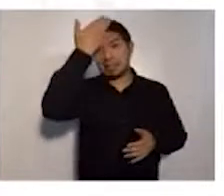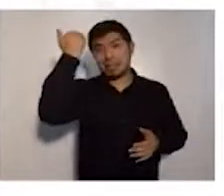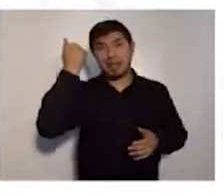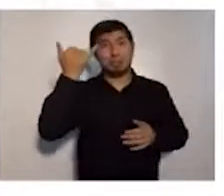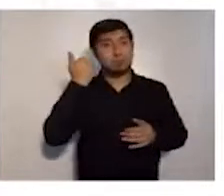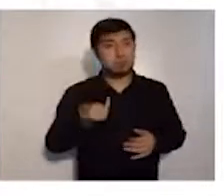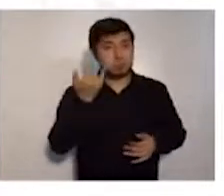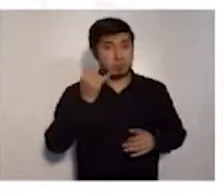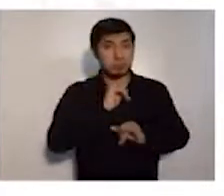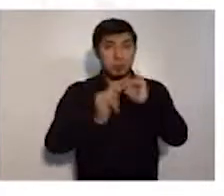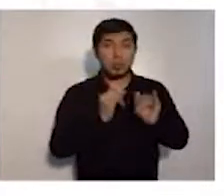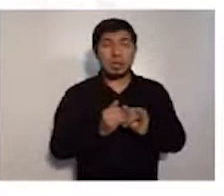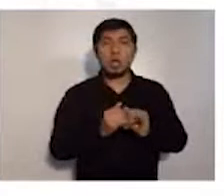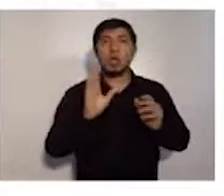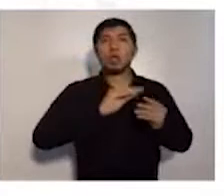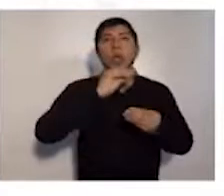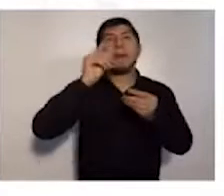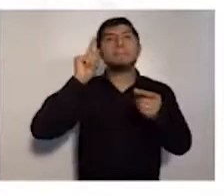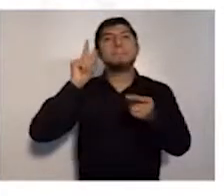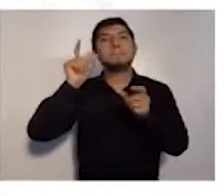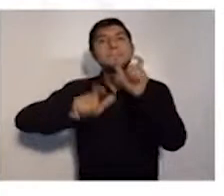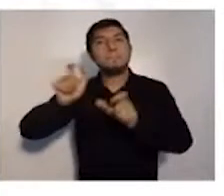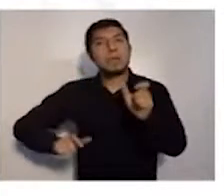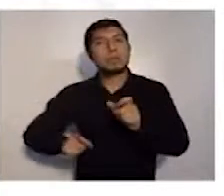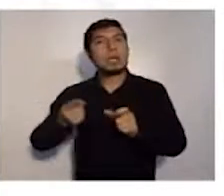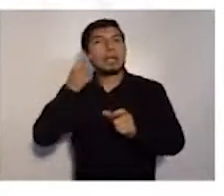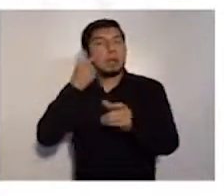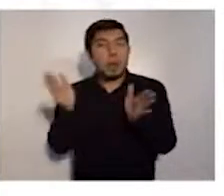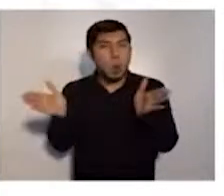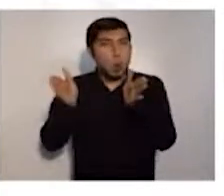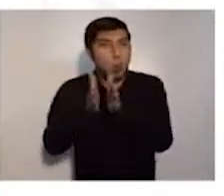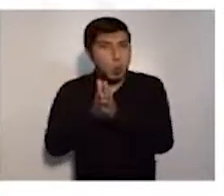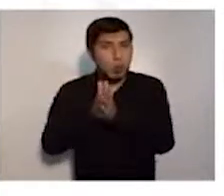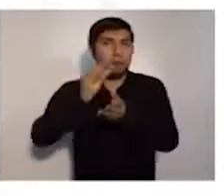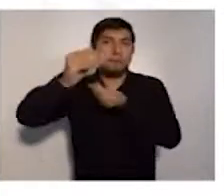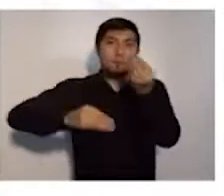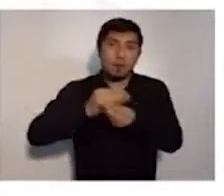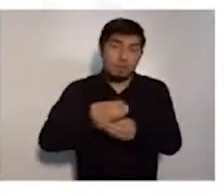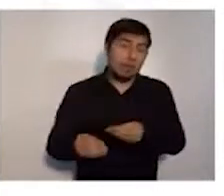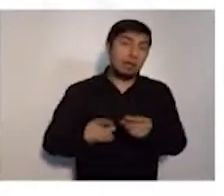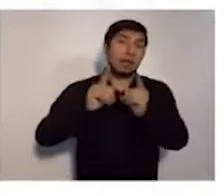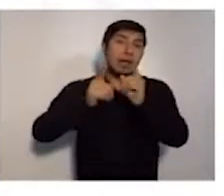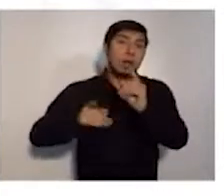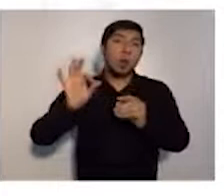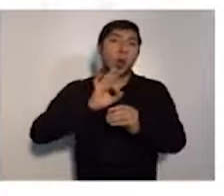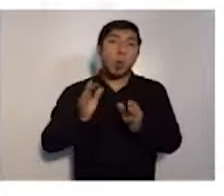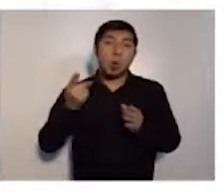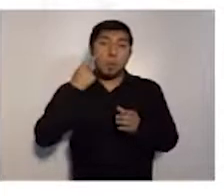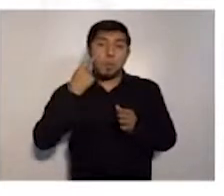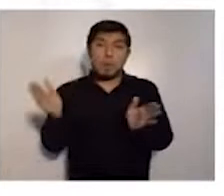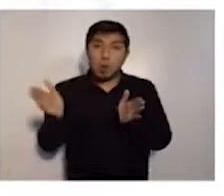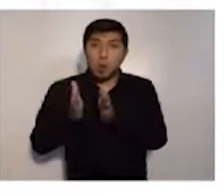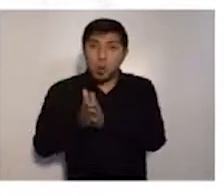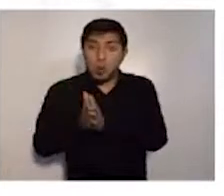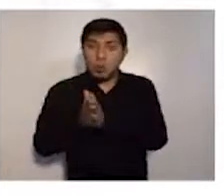persona que conviva, familiar o no familiar con un caso de COVID positivo. Toda persona que no conviva, pero sea